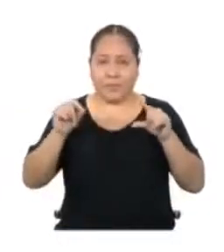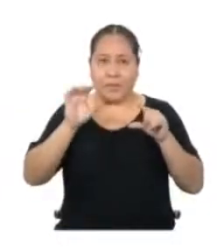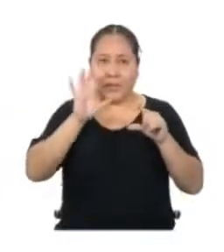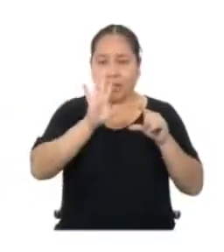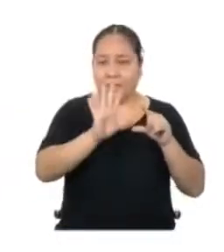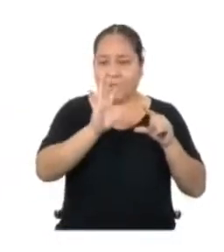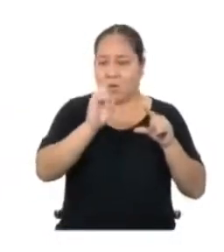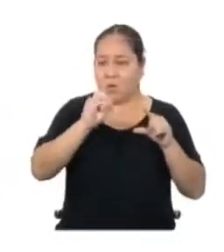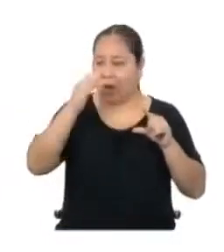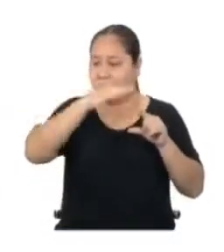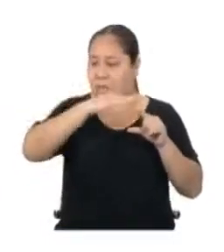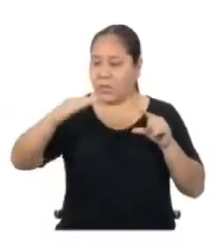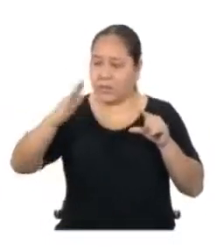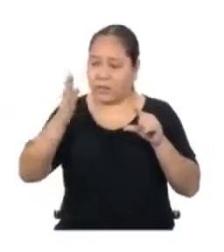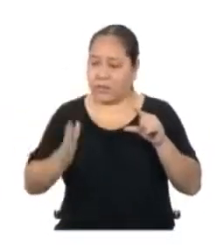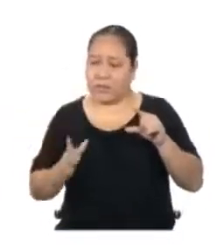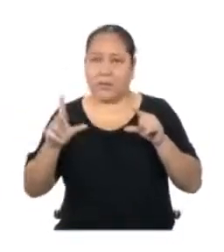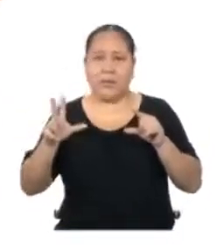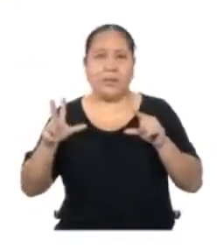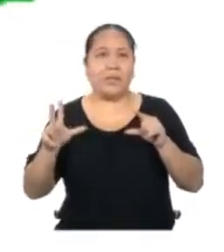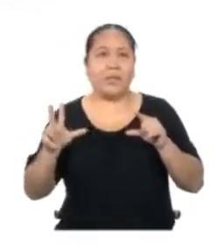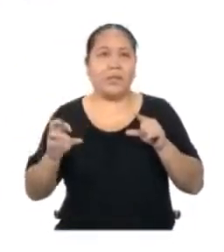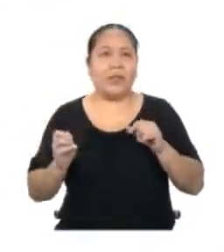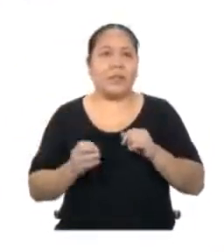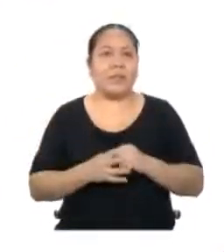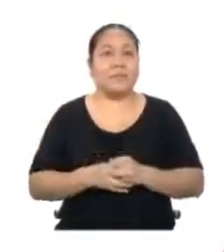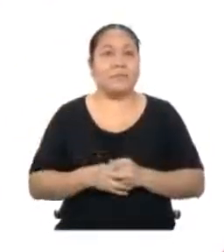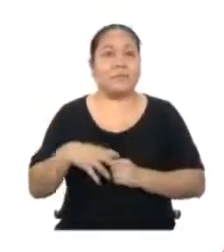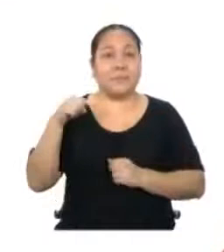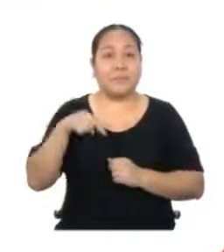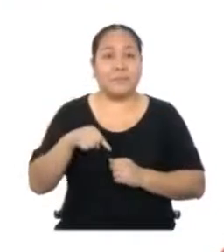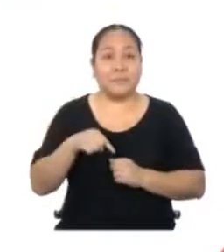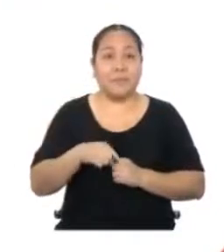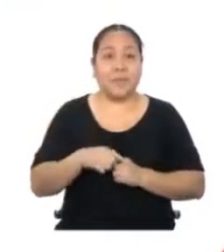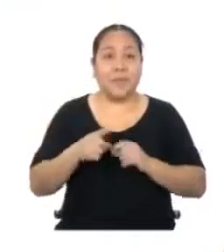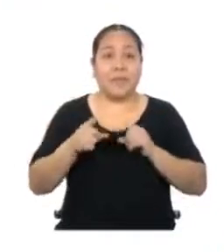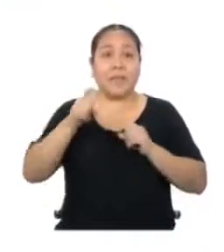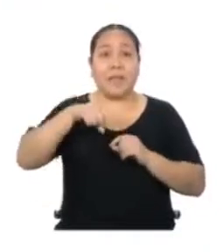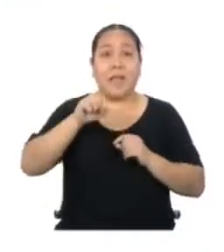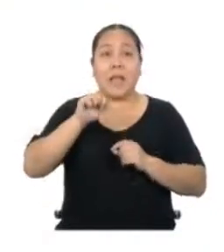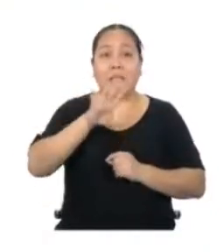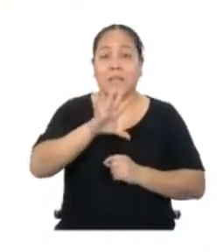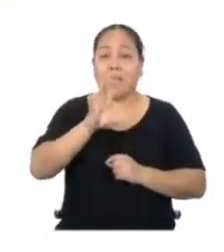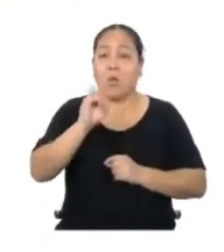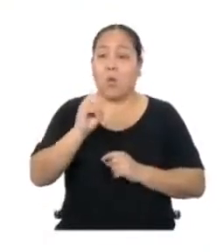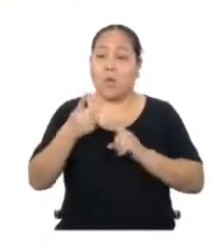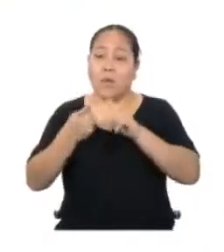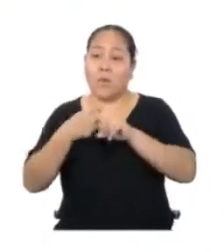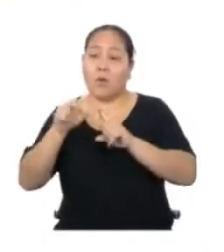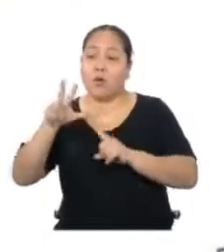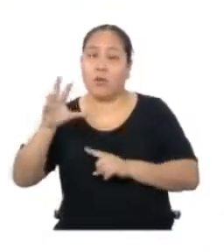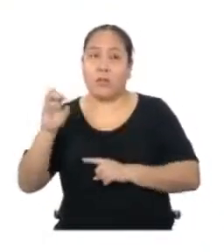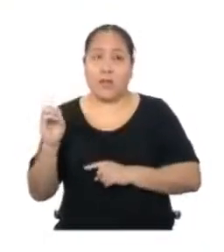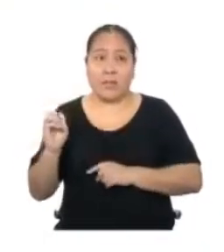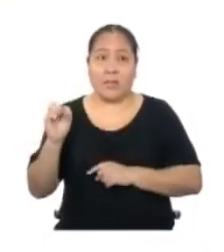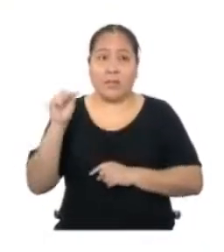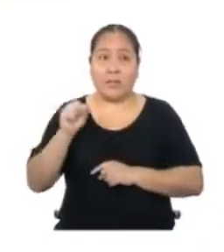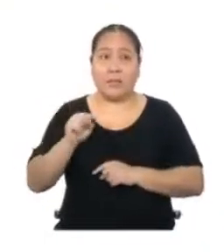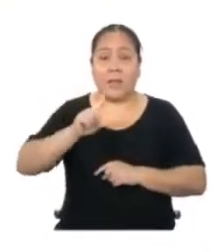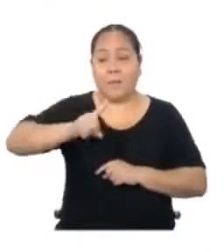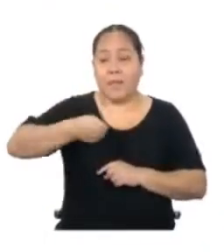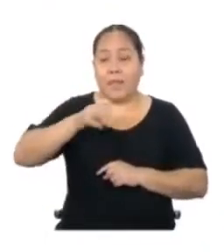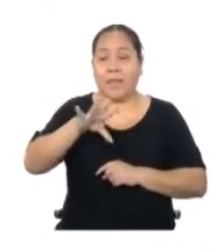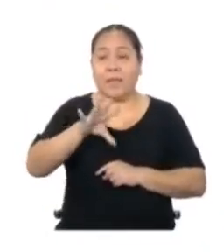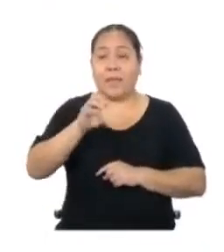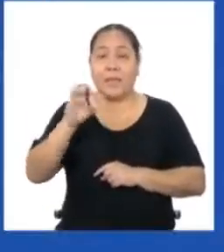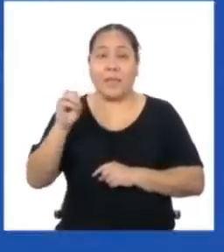metros de largo y 30 de ancho Para obtener el área de la entrada Debemos multiplicar 50 por 30 Que nos da como resultado 1